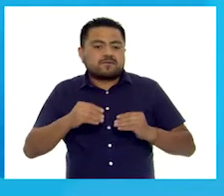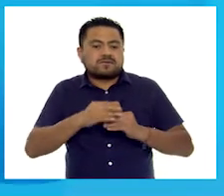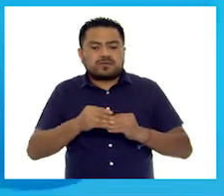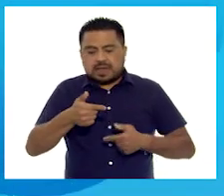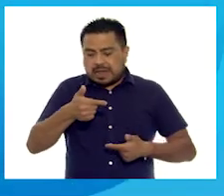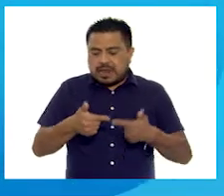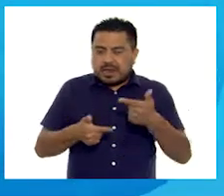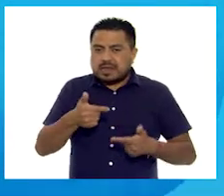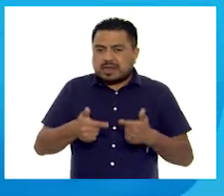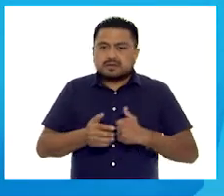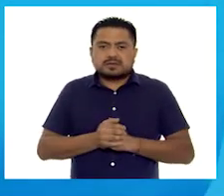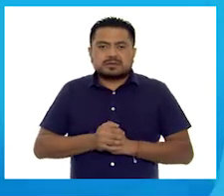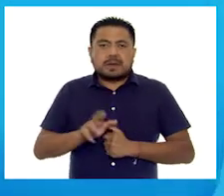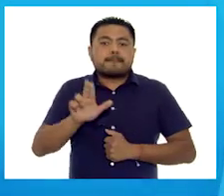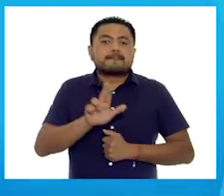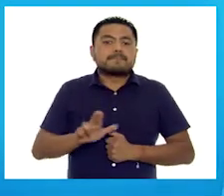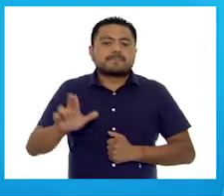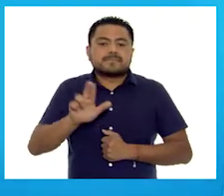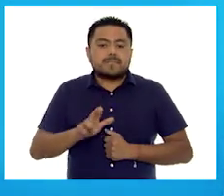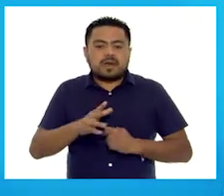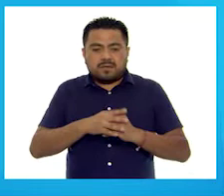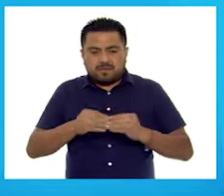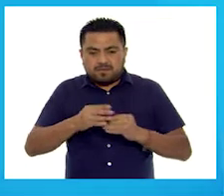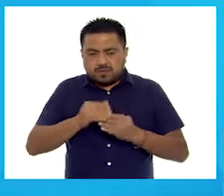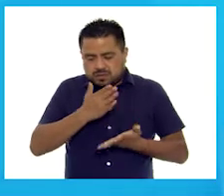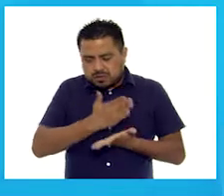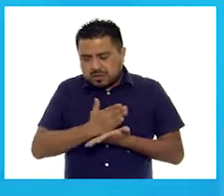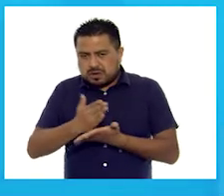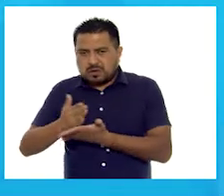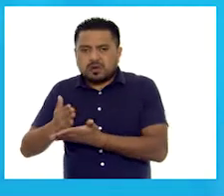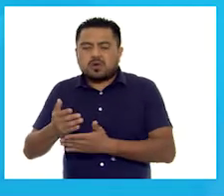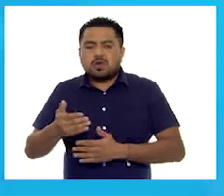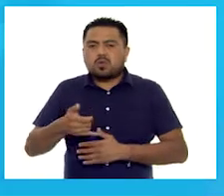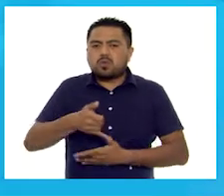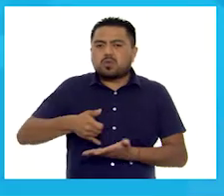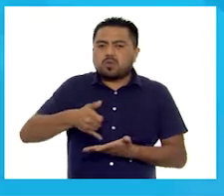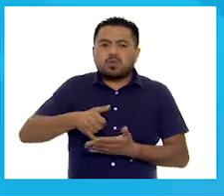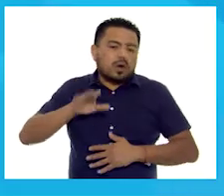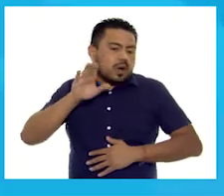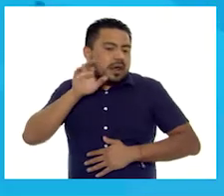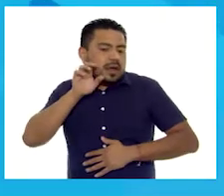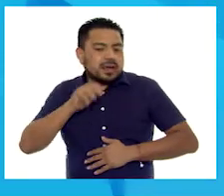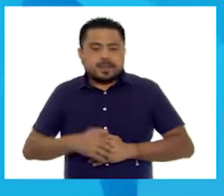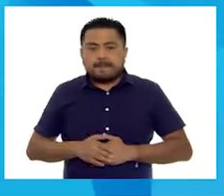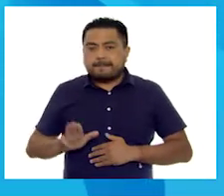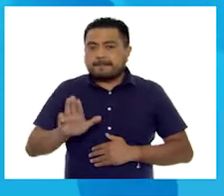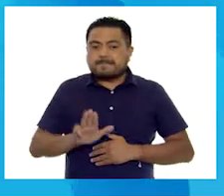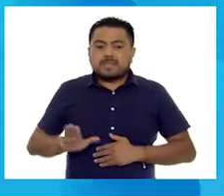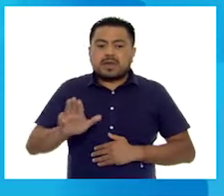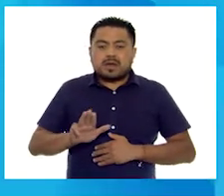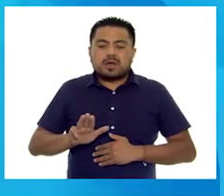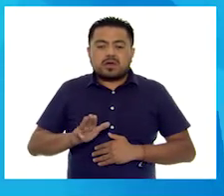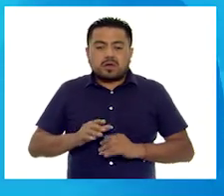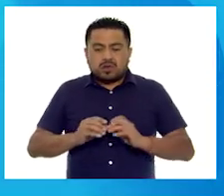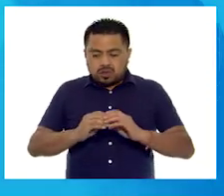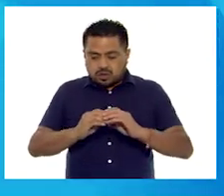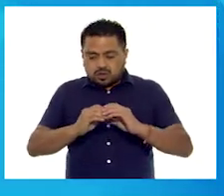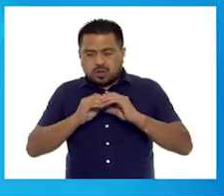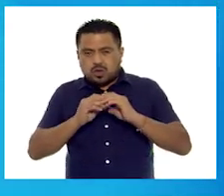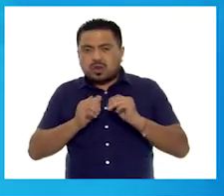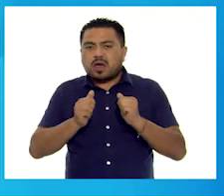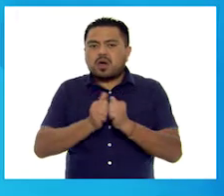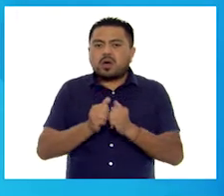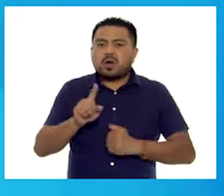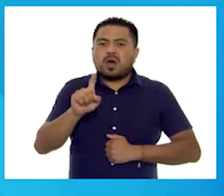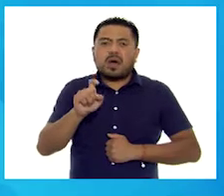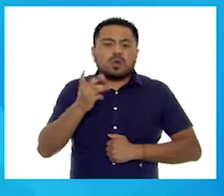leche, los martes fruta picada y jugo de naranja, los miércoles una torta con